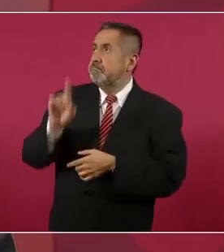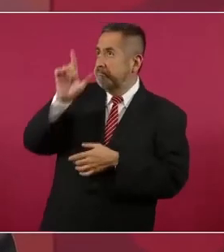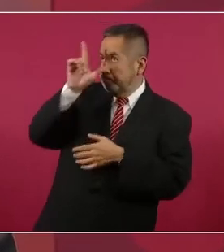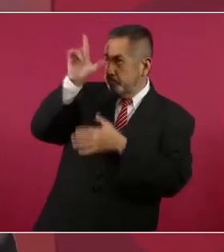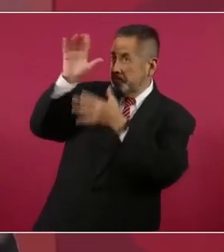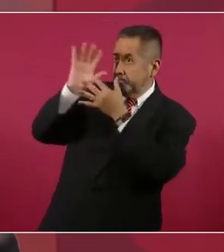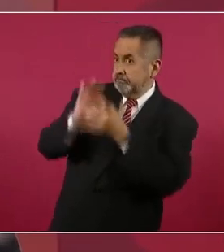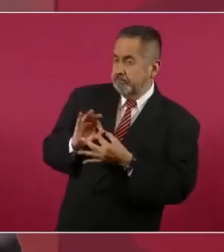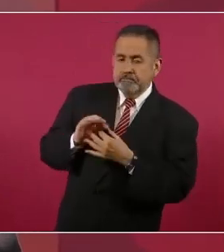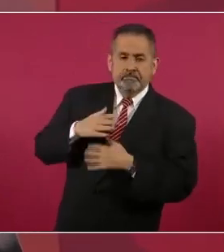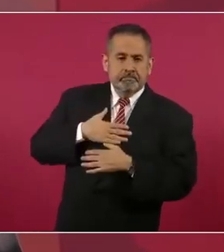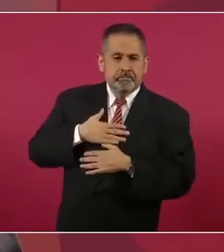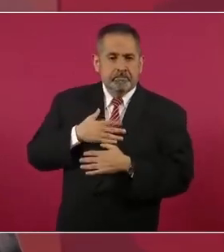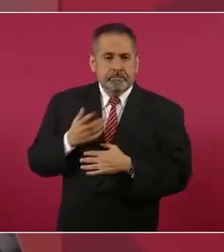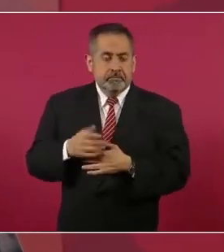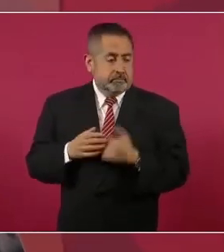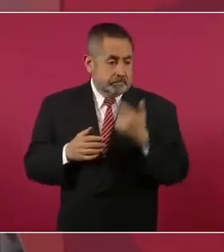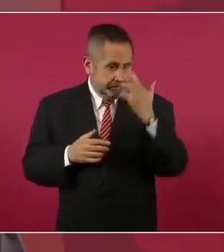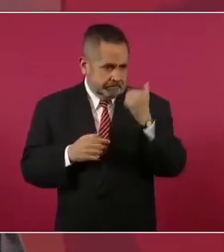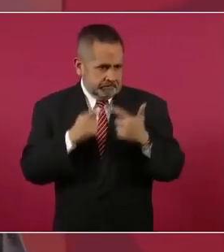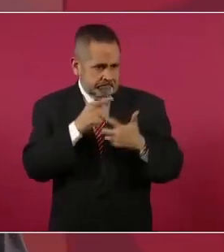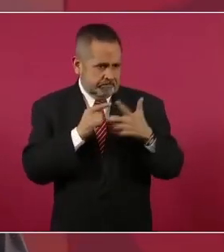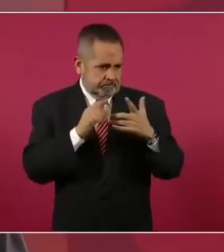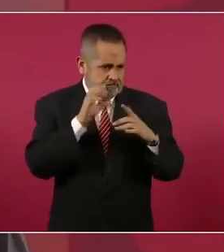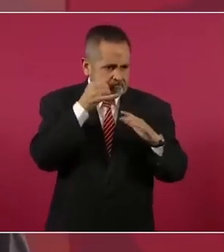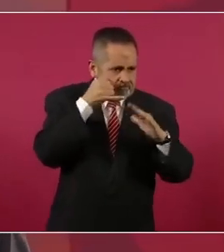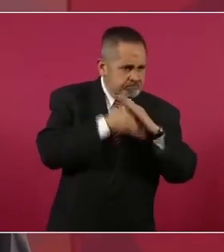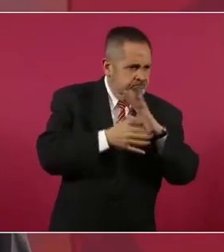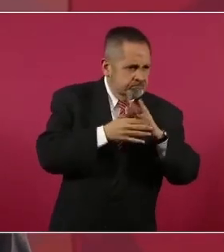Y vaya que la racionalidad es ciencia.